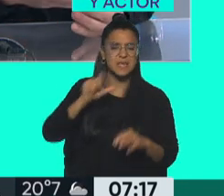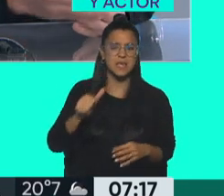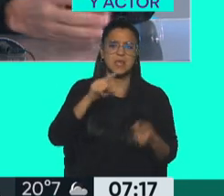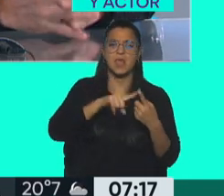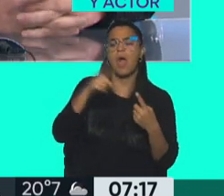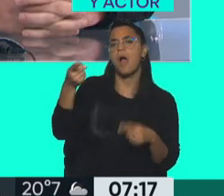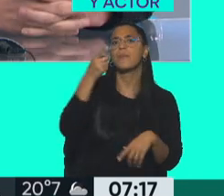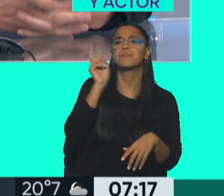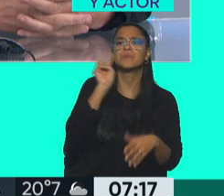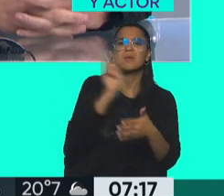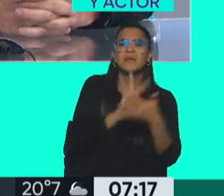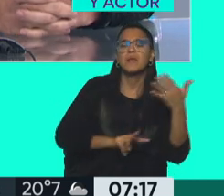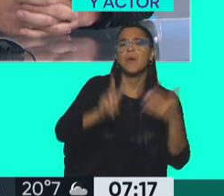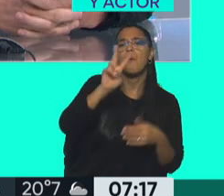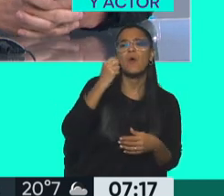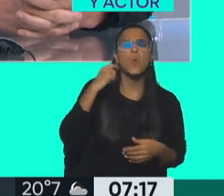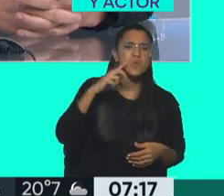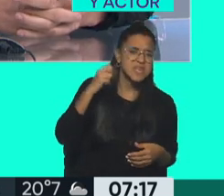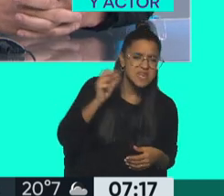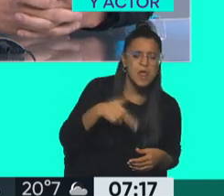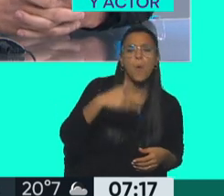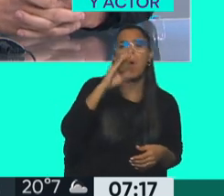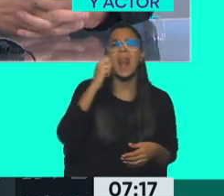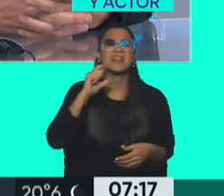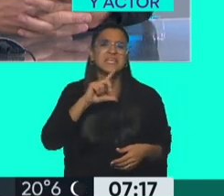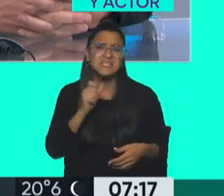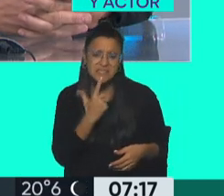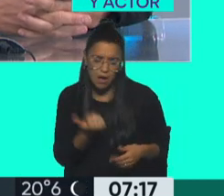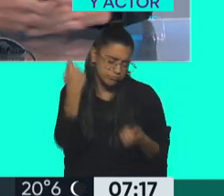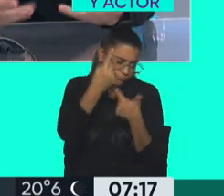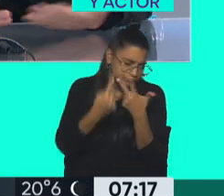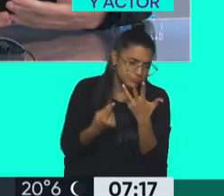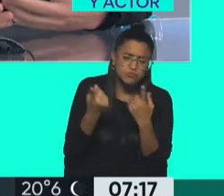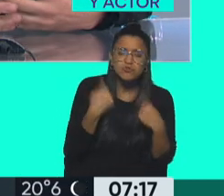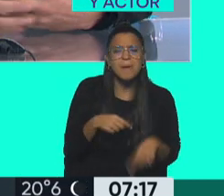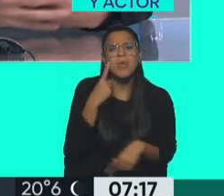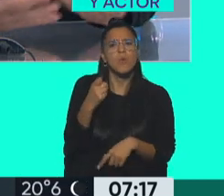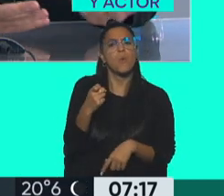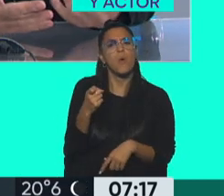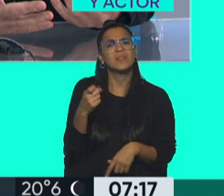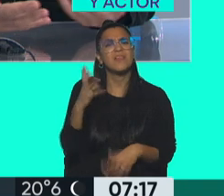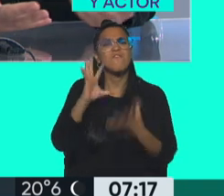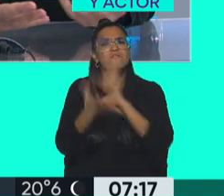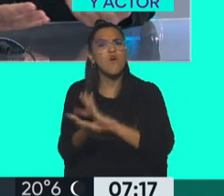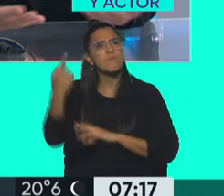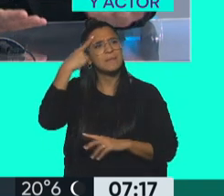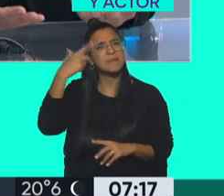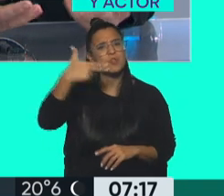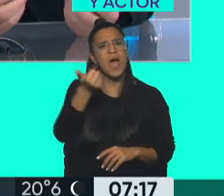Malatesta, Reclus, Bakunin, otra vez. Y me di cuenta de que la anarquía me proponía un mundo que